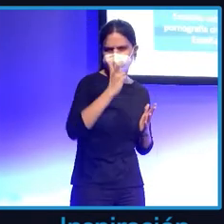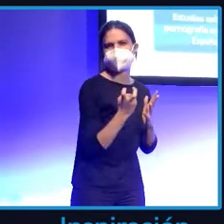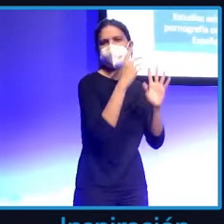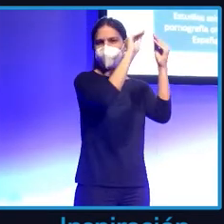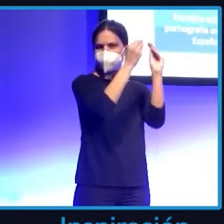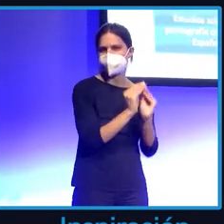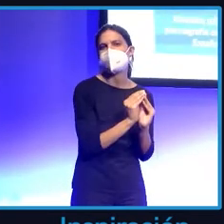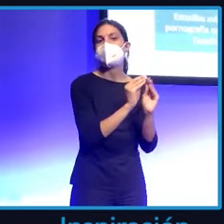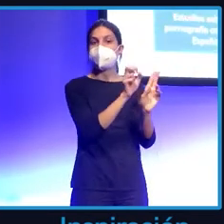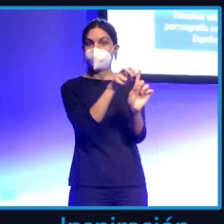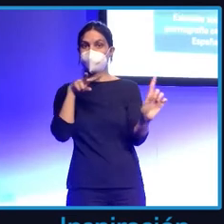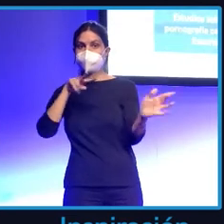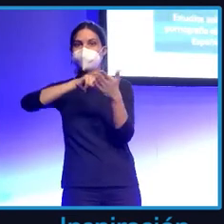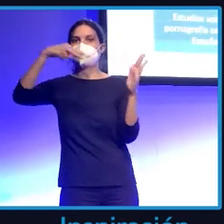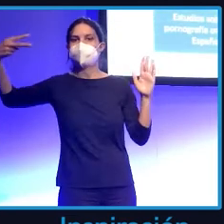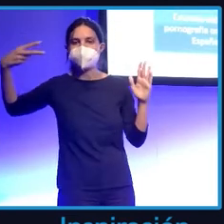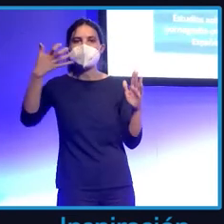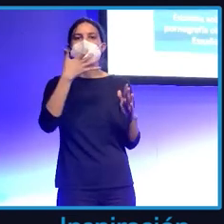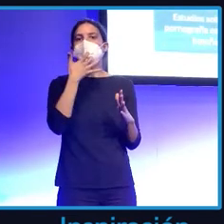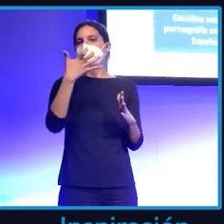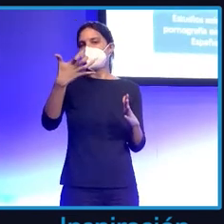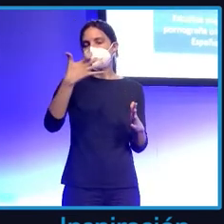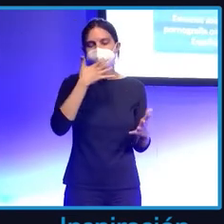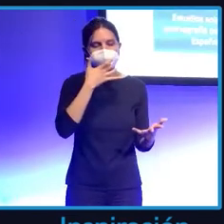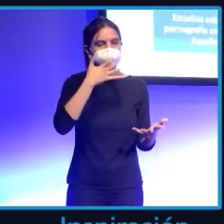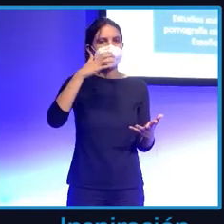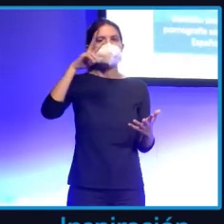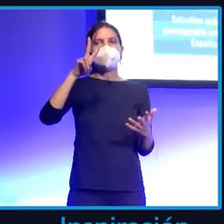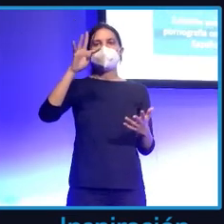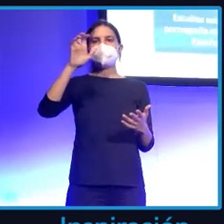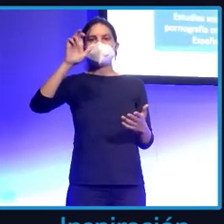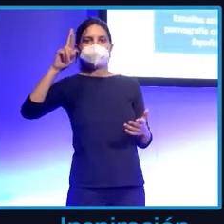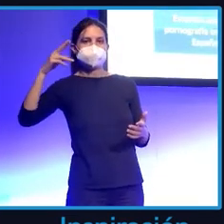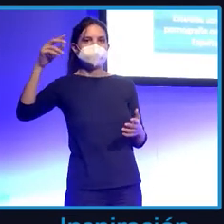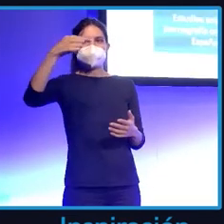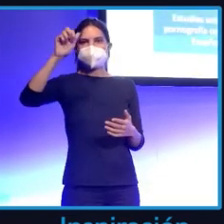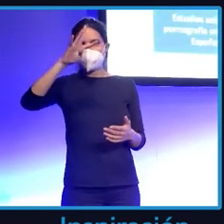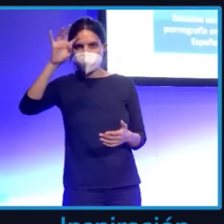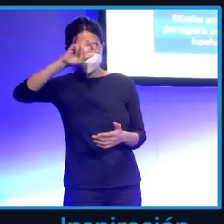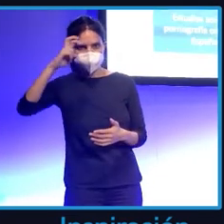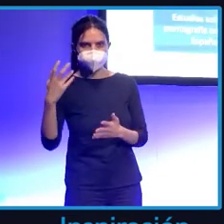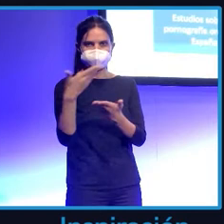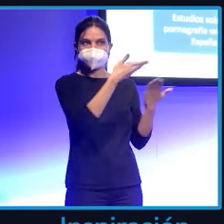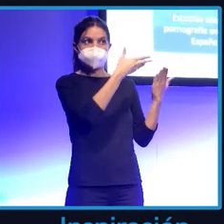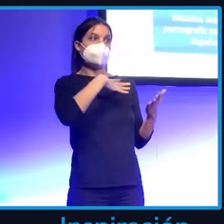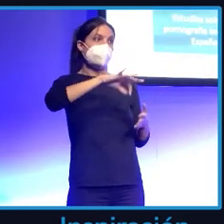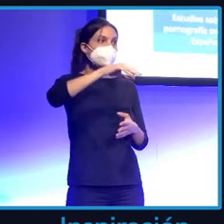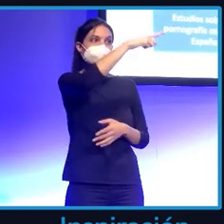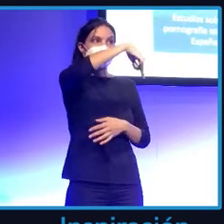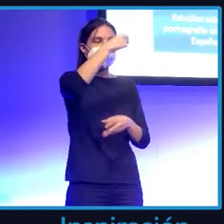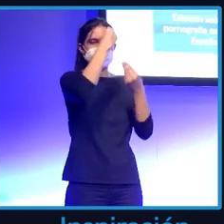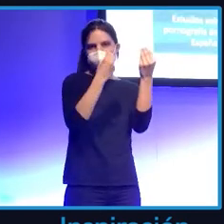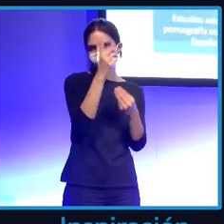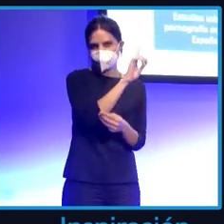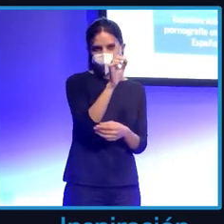tecnología, como WhatsApp Forensic, DanteGate, Iguana, que a lo mejor no lo conocéis, pero utilizan los cuerpos de seguridad, utilizan diferentes